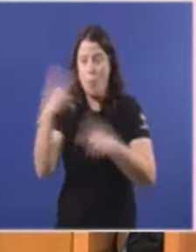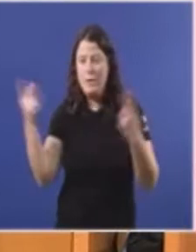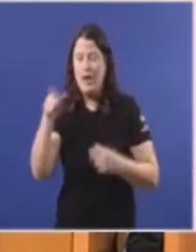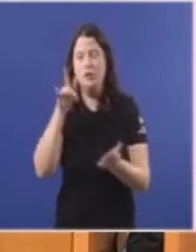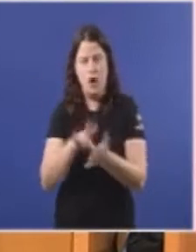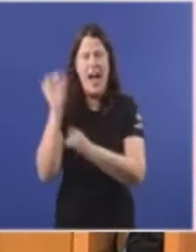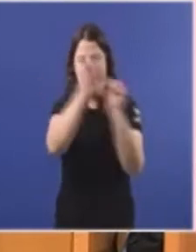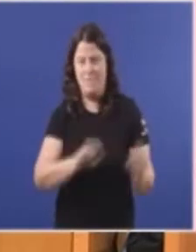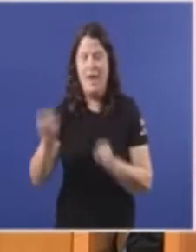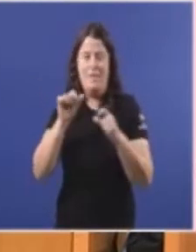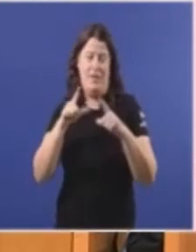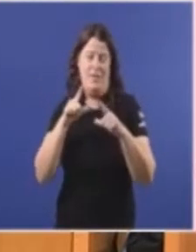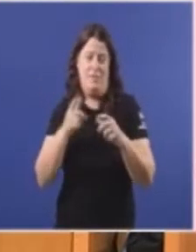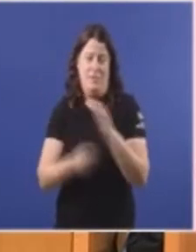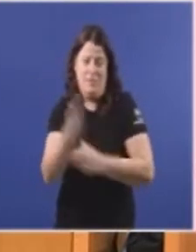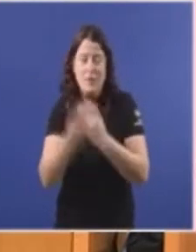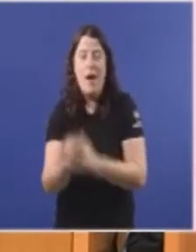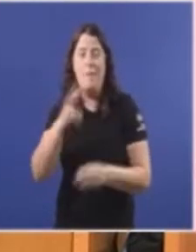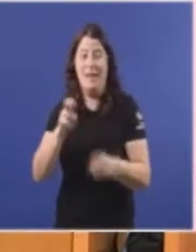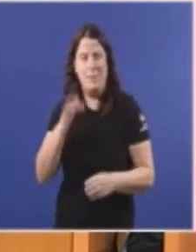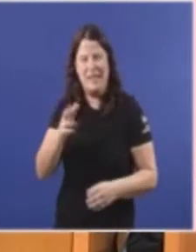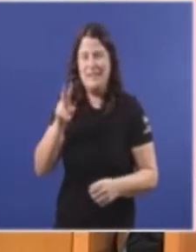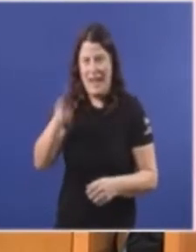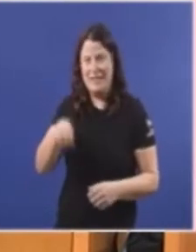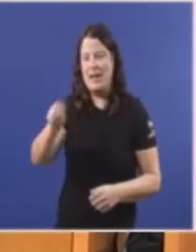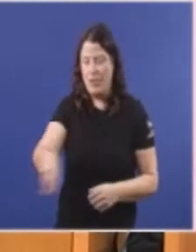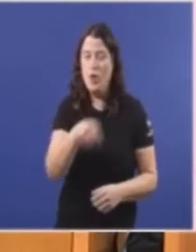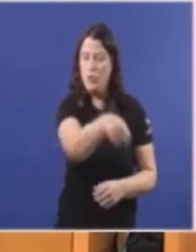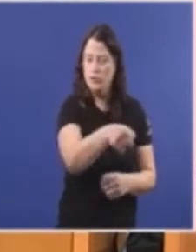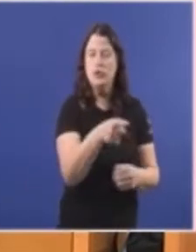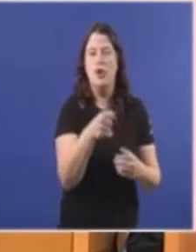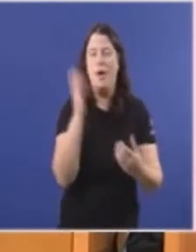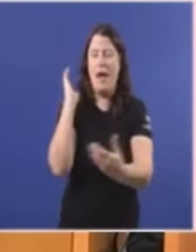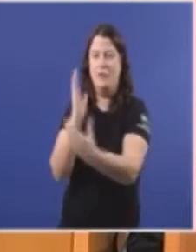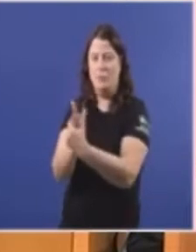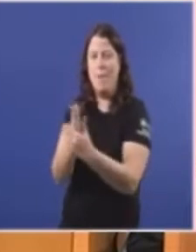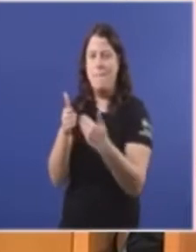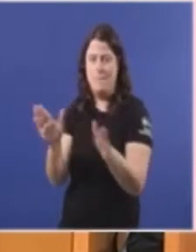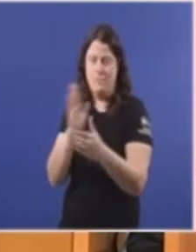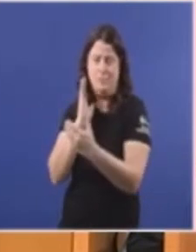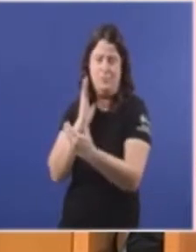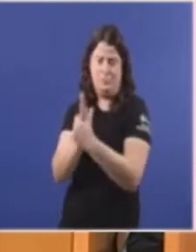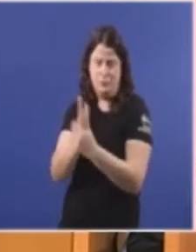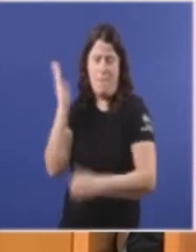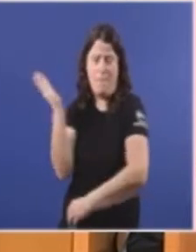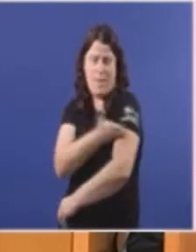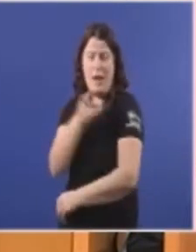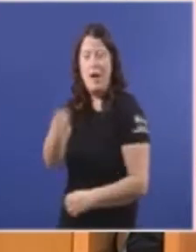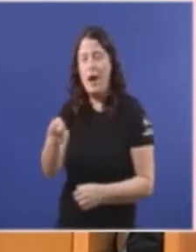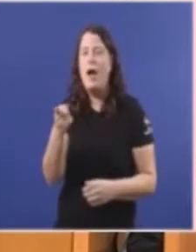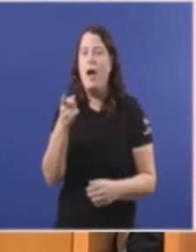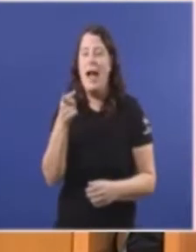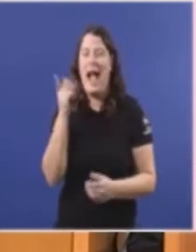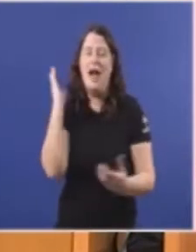o paridoiro de Berín E que tiña razón Vostedes abren un expediente Fronte a un profesional da sanidade pública Cando había que